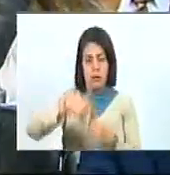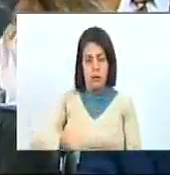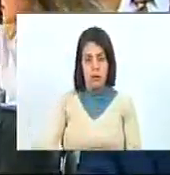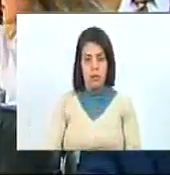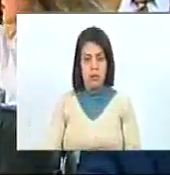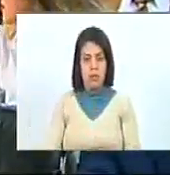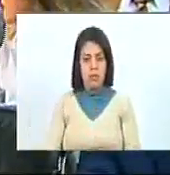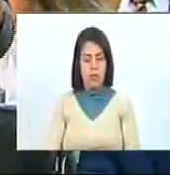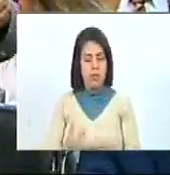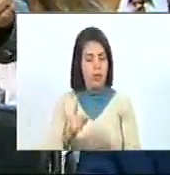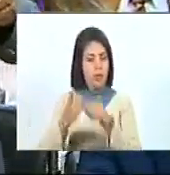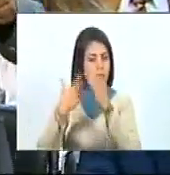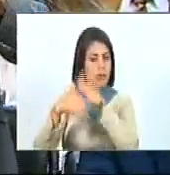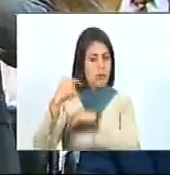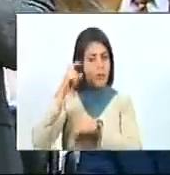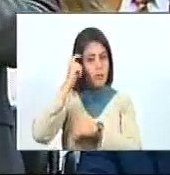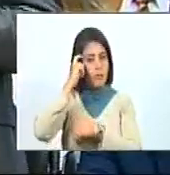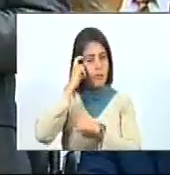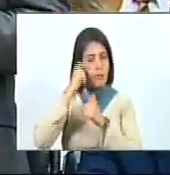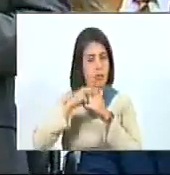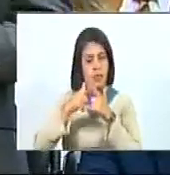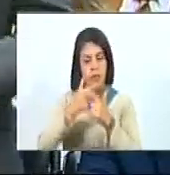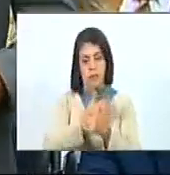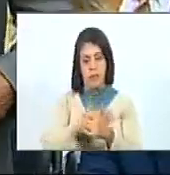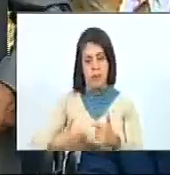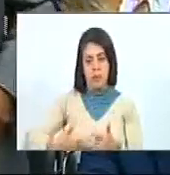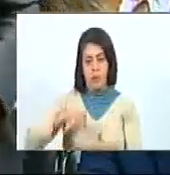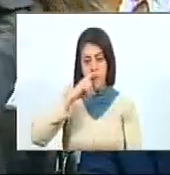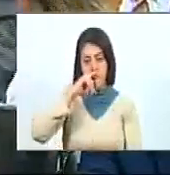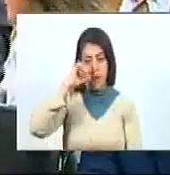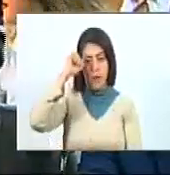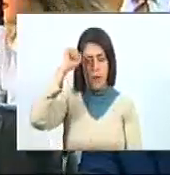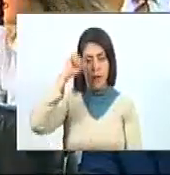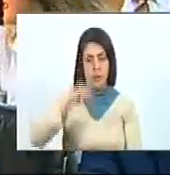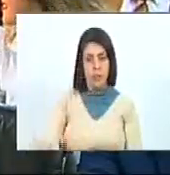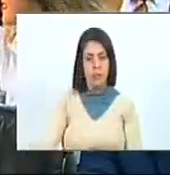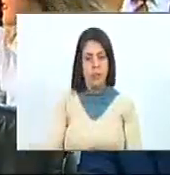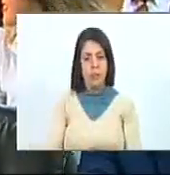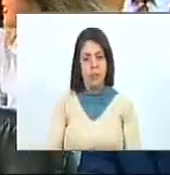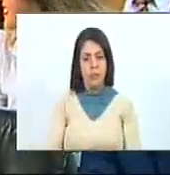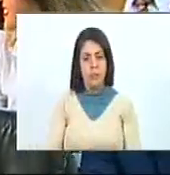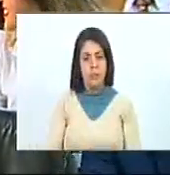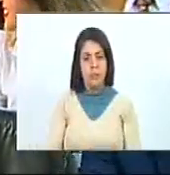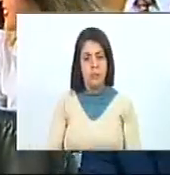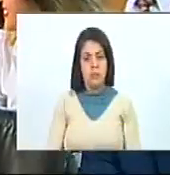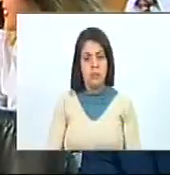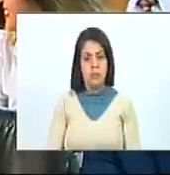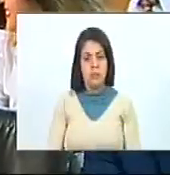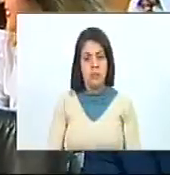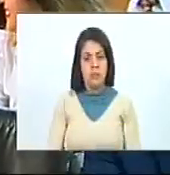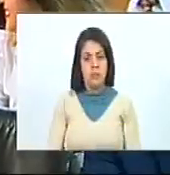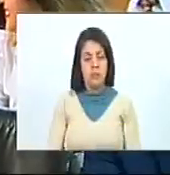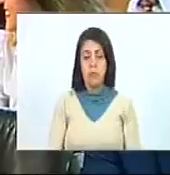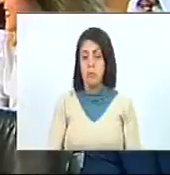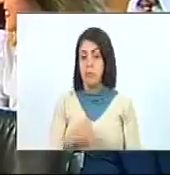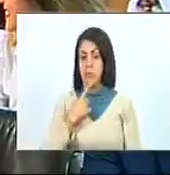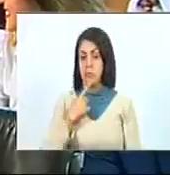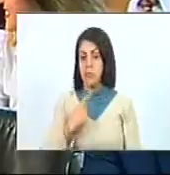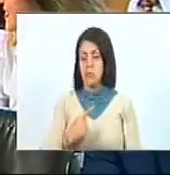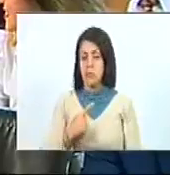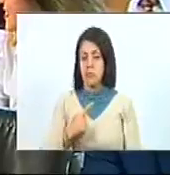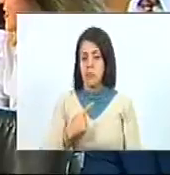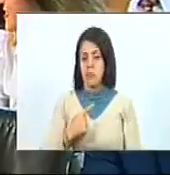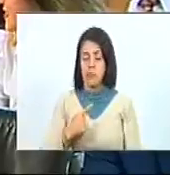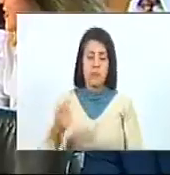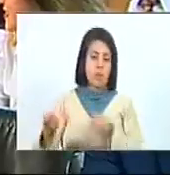Hace unos días el presidente Nicolás Maduro le daba de plazo a